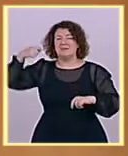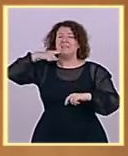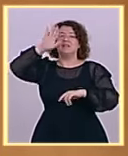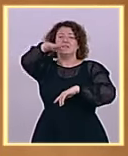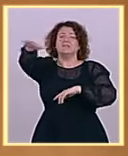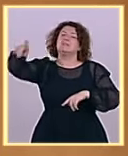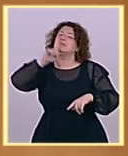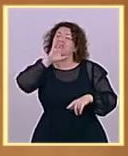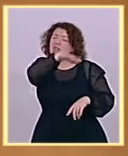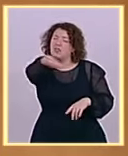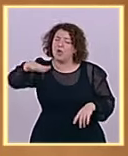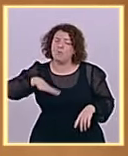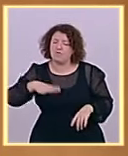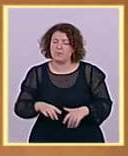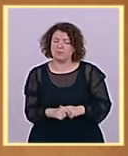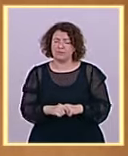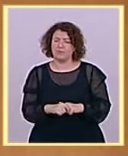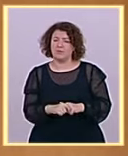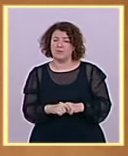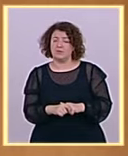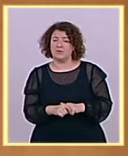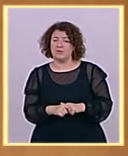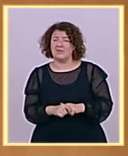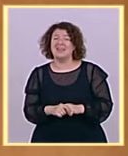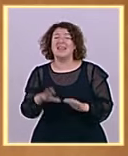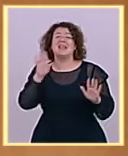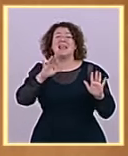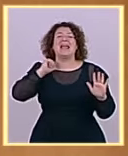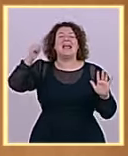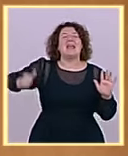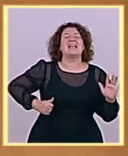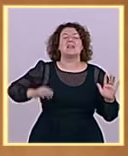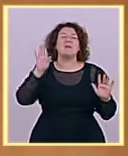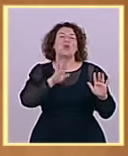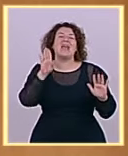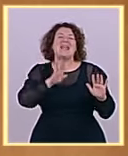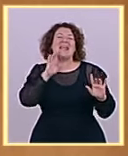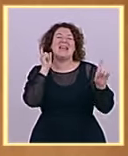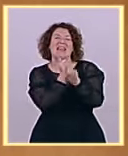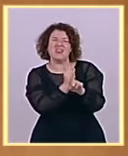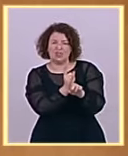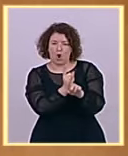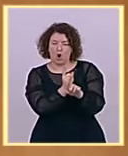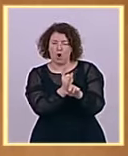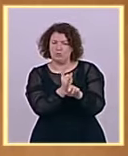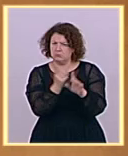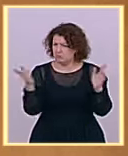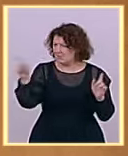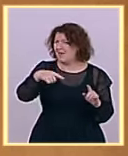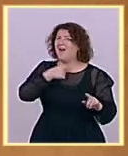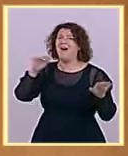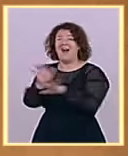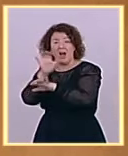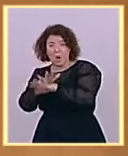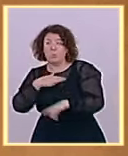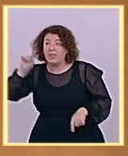delito de enriquecimiento ilícito. ¿Acaso se ríen ustedes, señoría, porque hay alguno de ustedes que no quiere explicar si tiene un incremento patrimonial